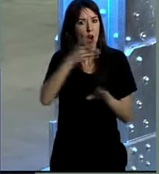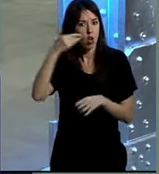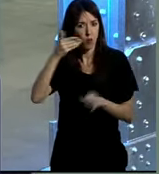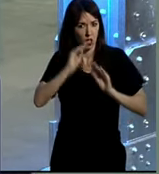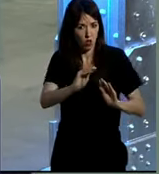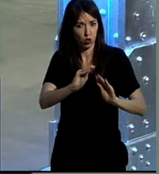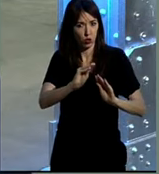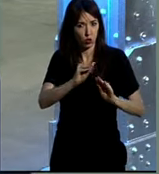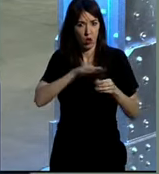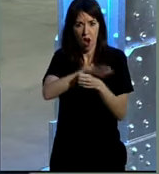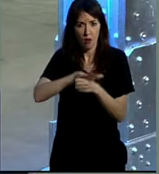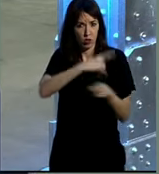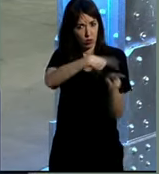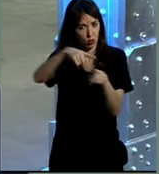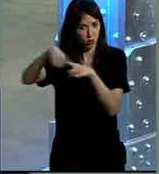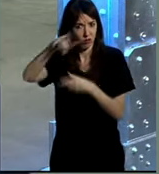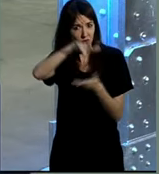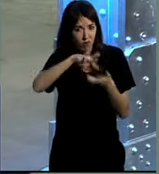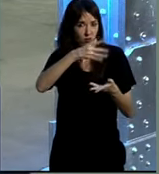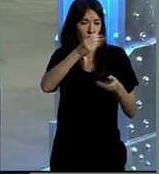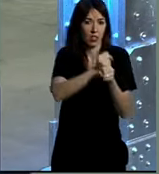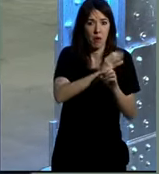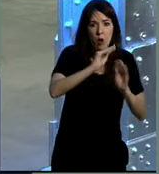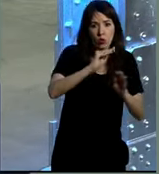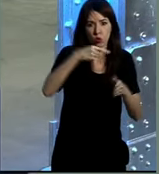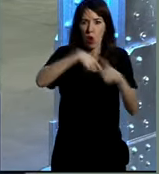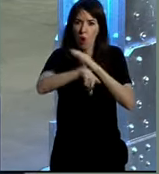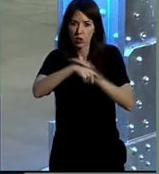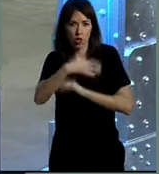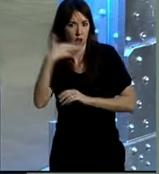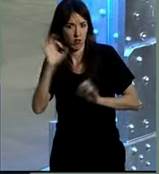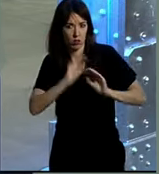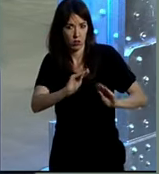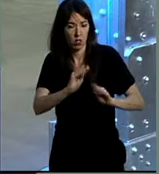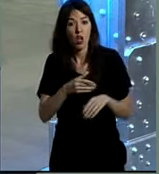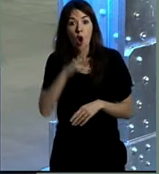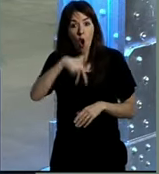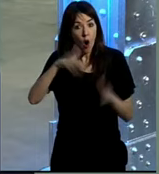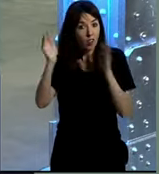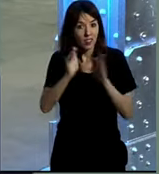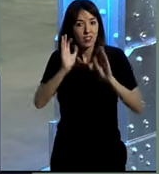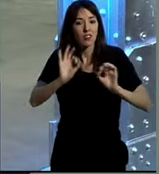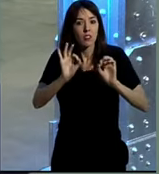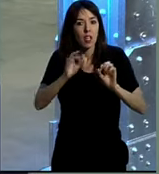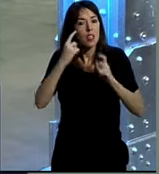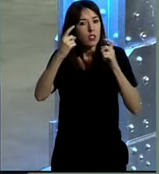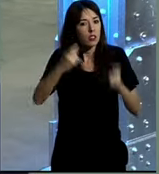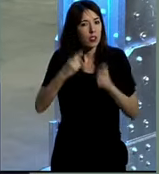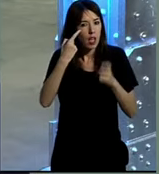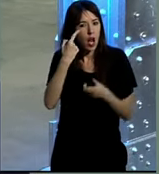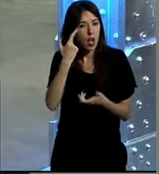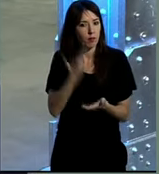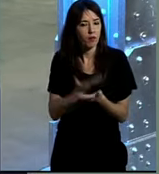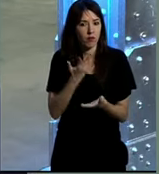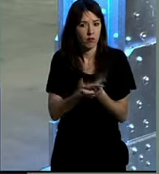en los diferentes ámbitos en los que actúan o gestionan el talento. En este marco, la sesión de hoy, que vamos a hacer es intentar poner en